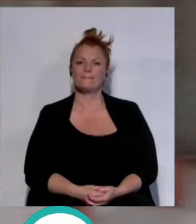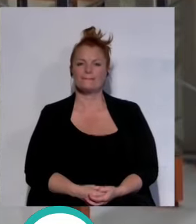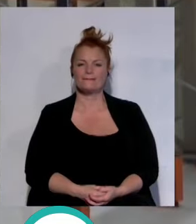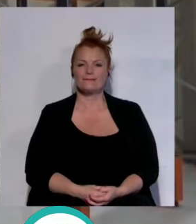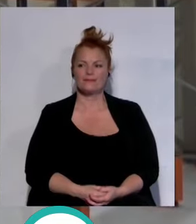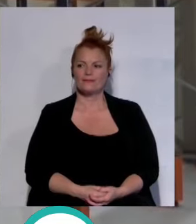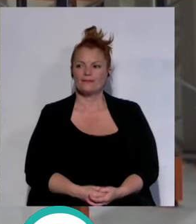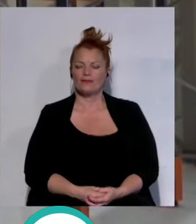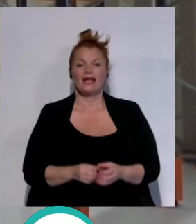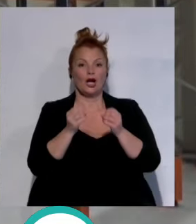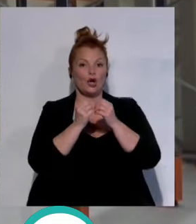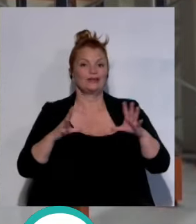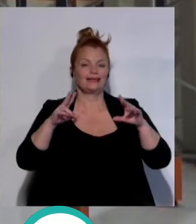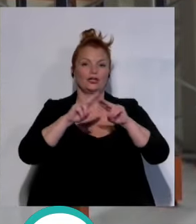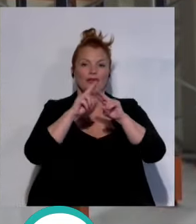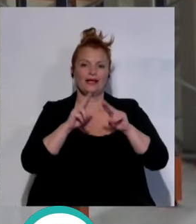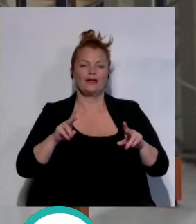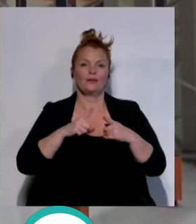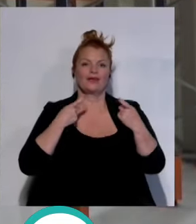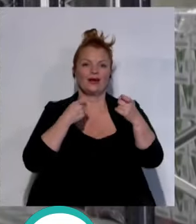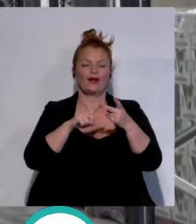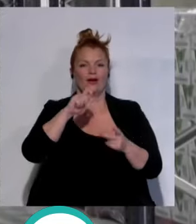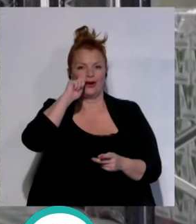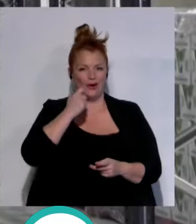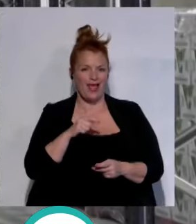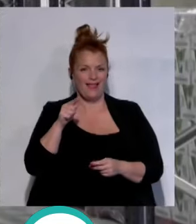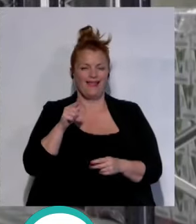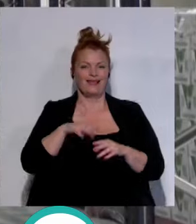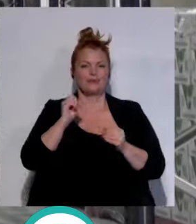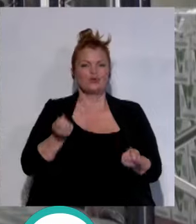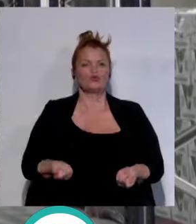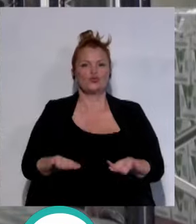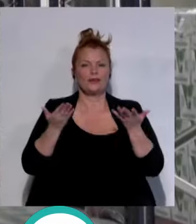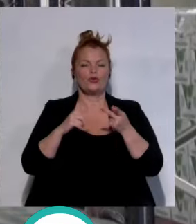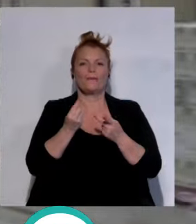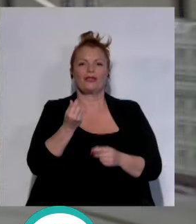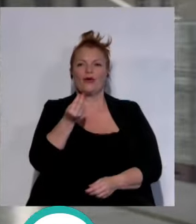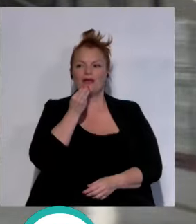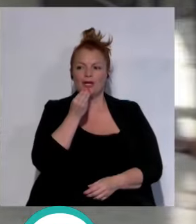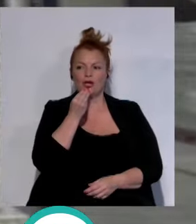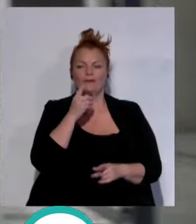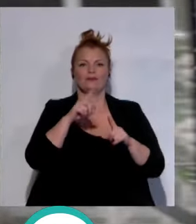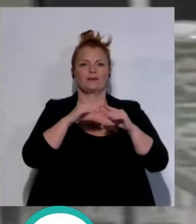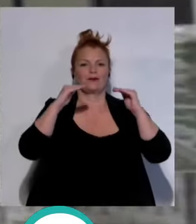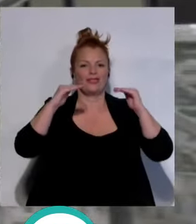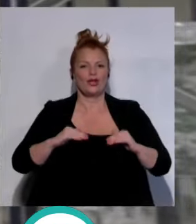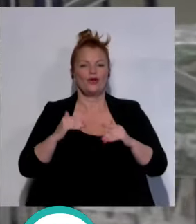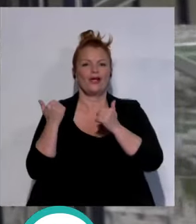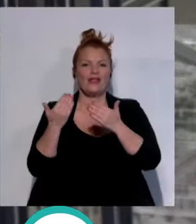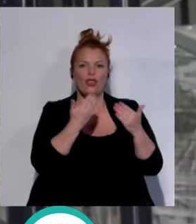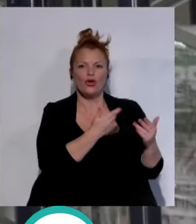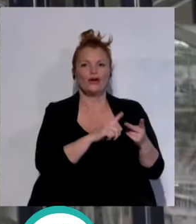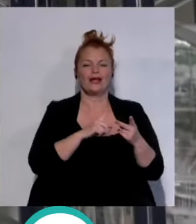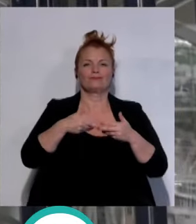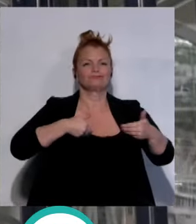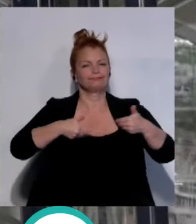el contexto internacional con las guerras de Ucrania y Gaza de fondo y con la subida del precio de los alimentos el descenso de las donaciones y el aumento